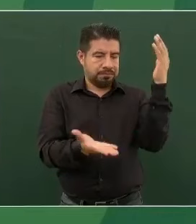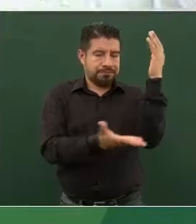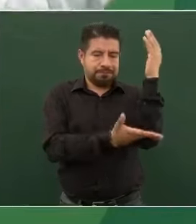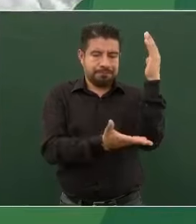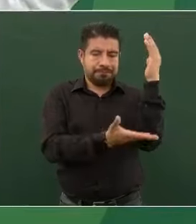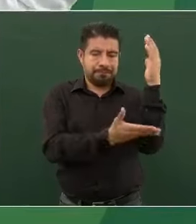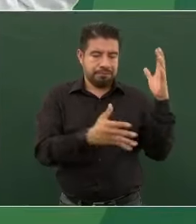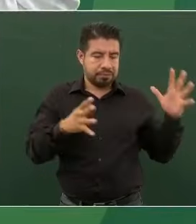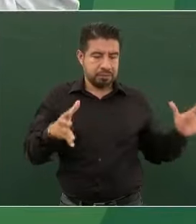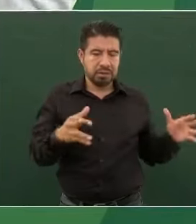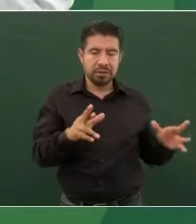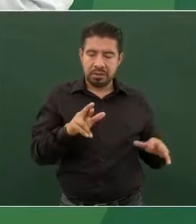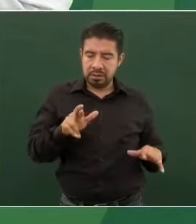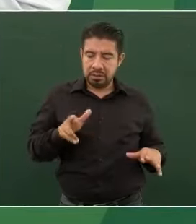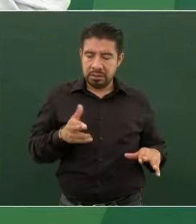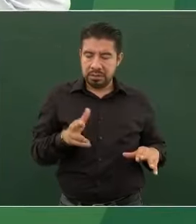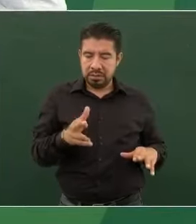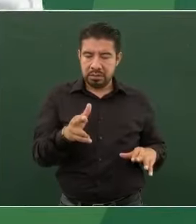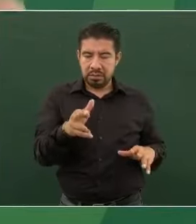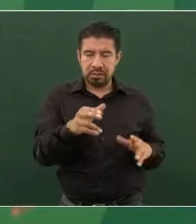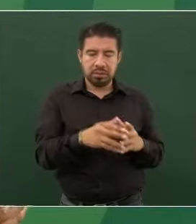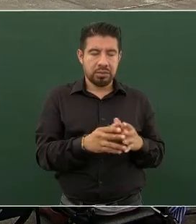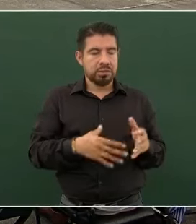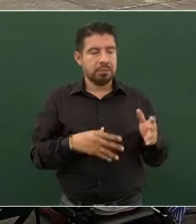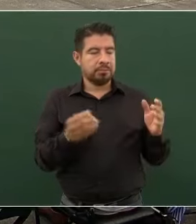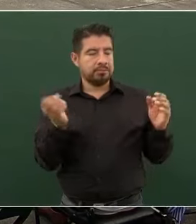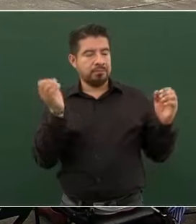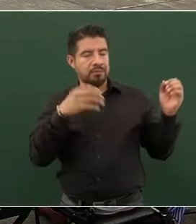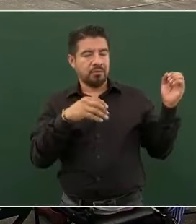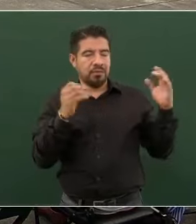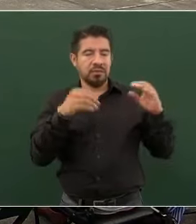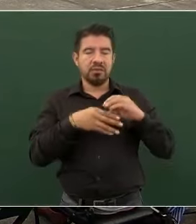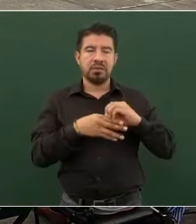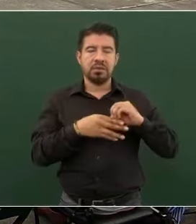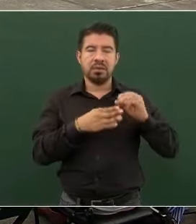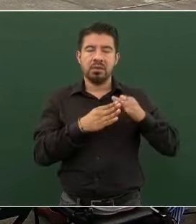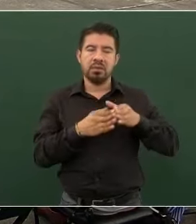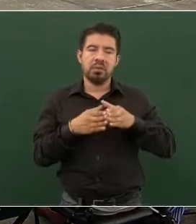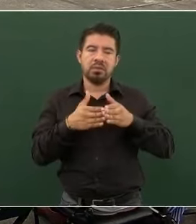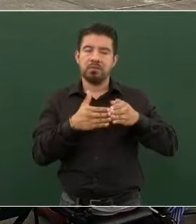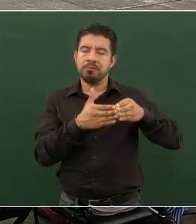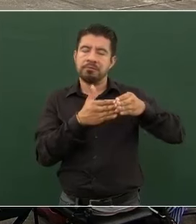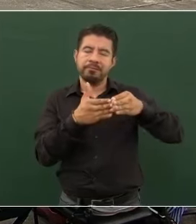ríos, por los usumacinta, la bajaban